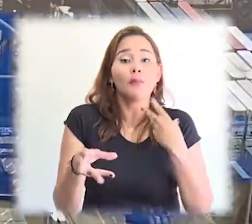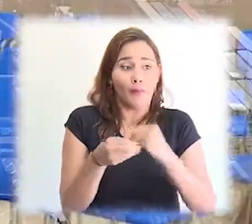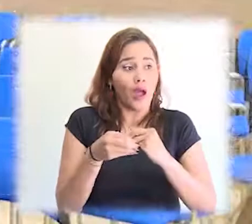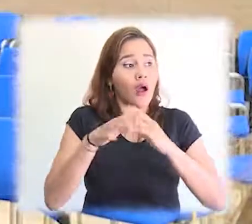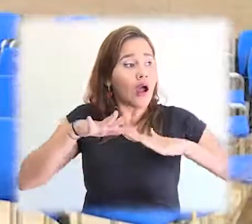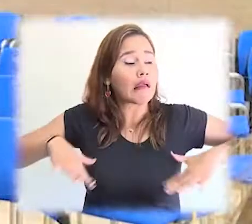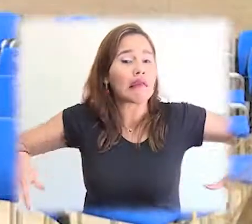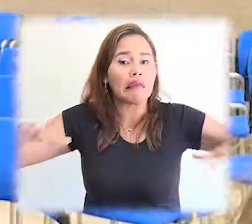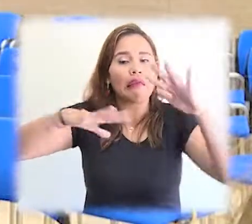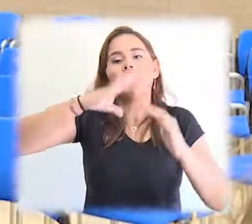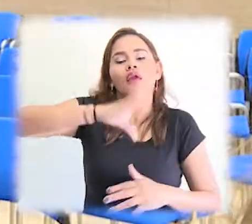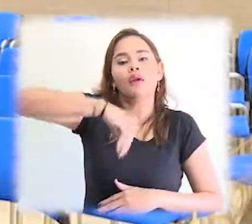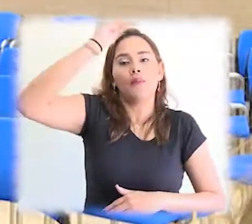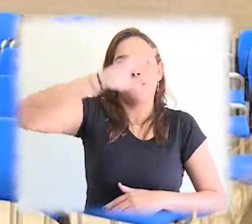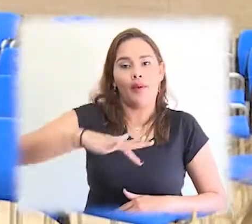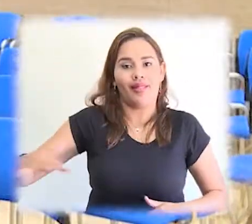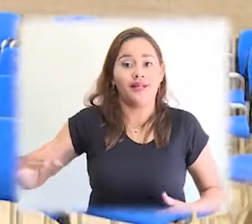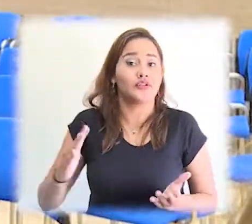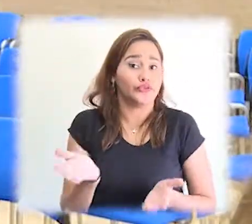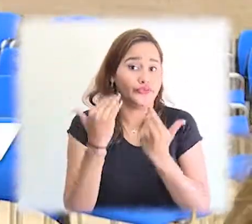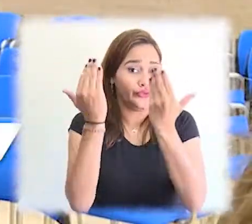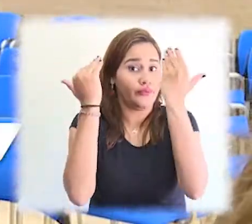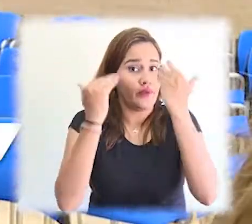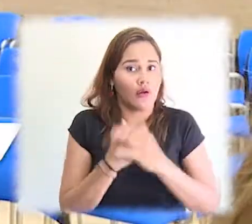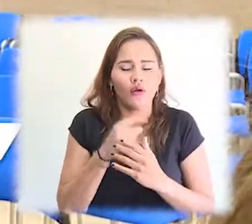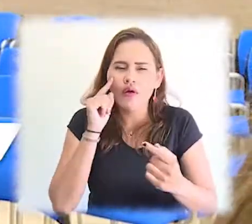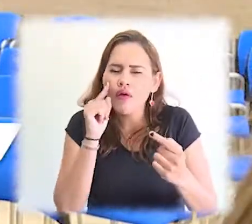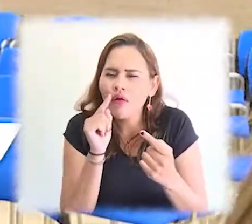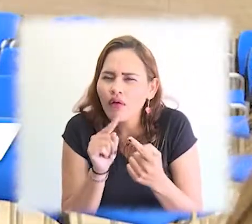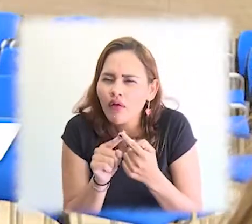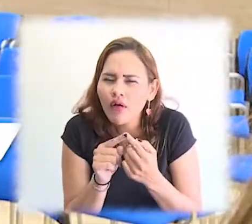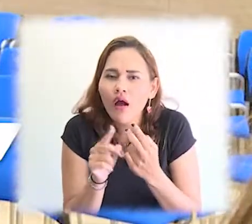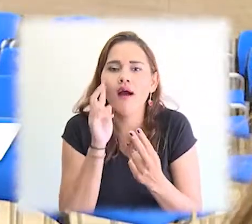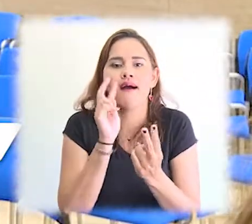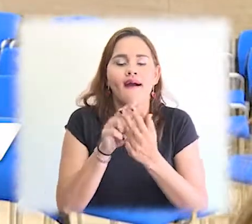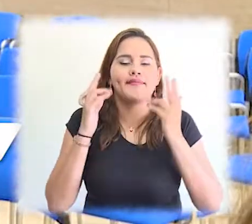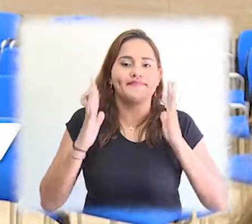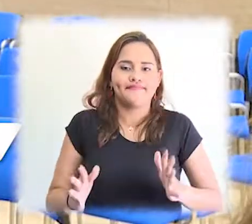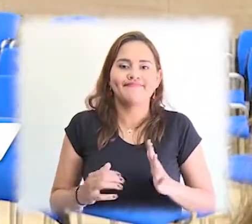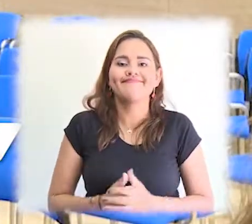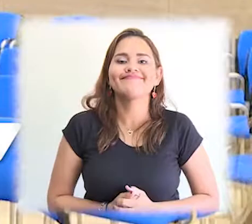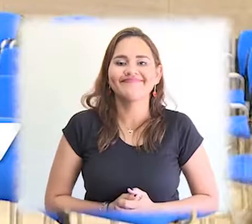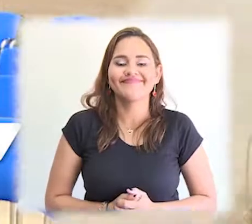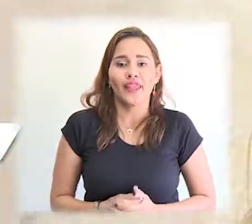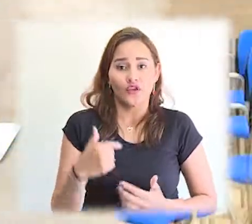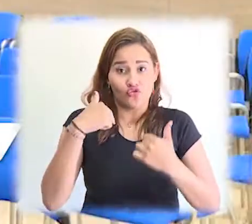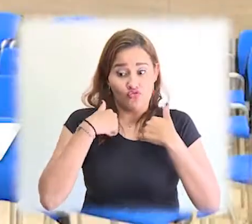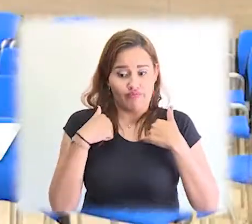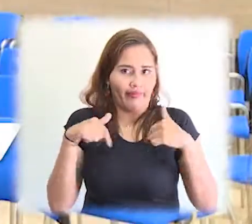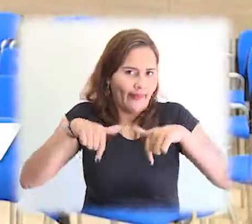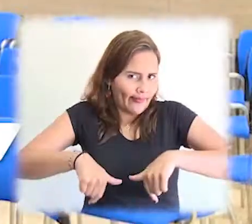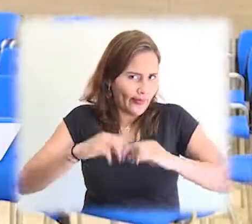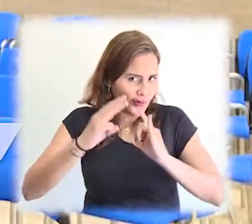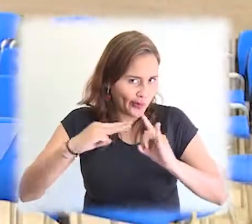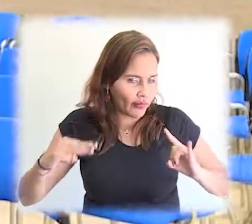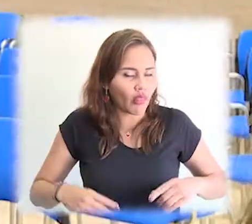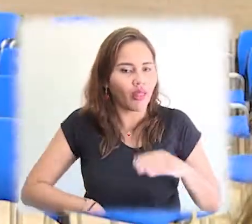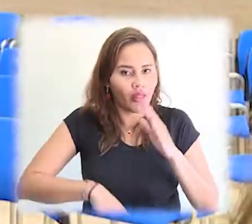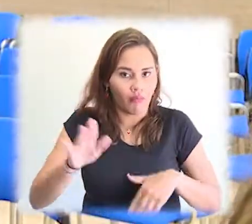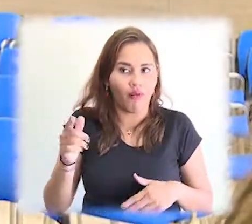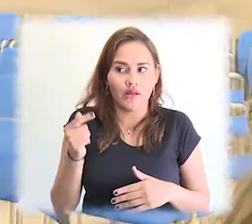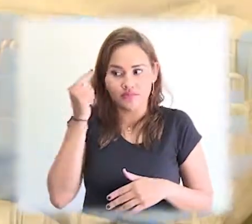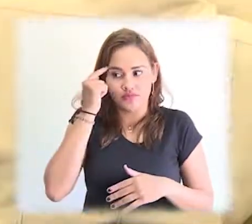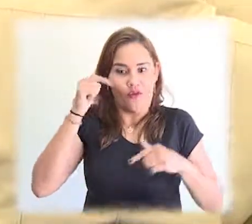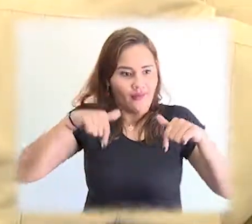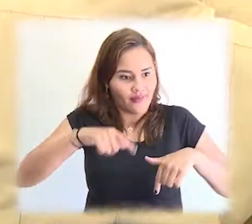temática. Siendo universidad y siendo de aquí, me parece excelente la oportunidad de informar al público que aquí se está